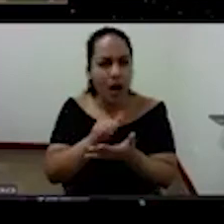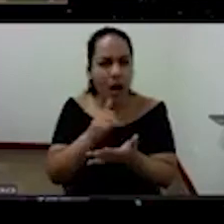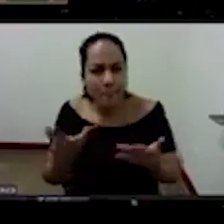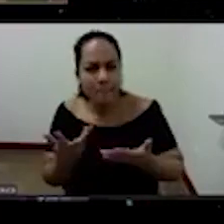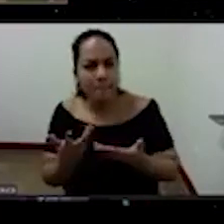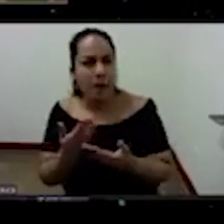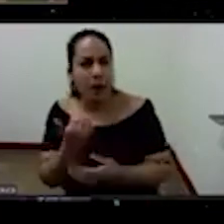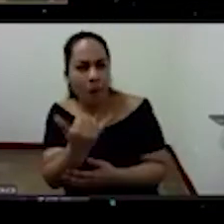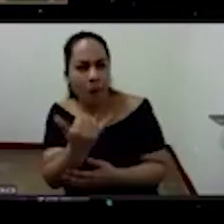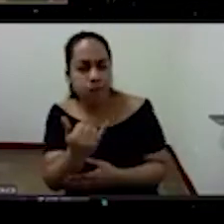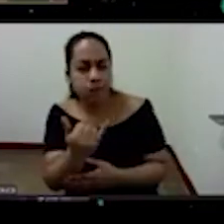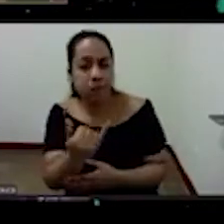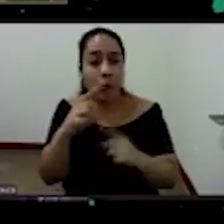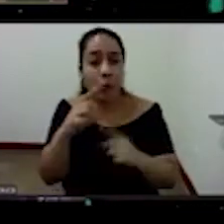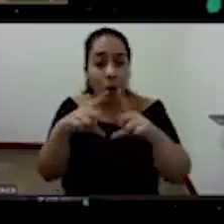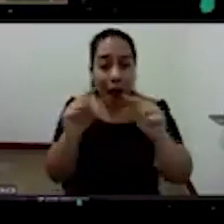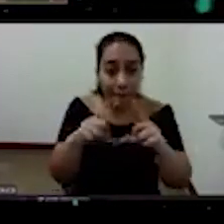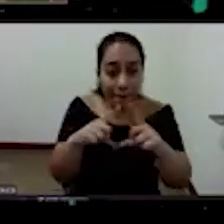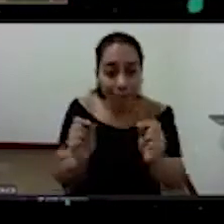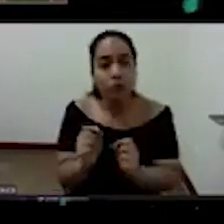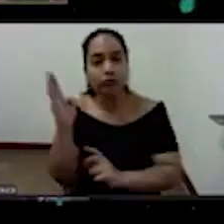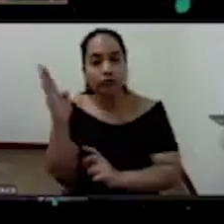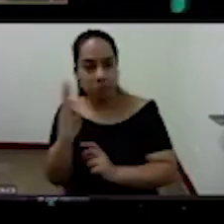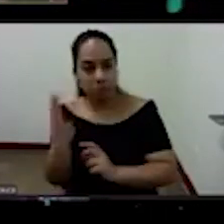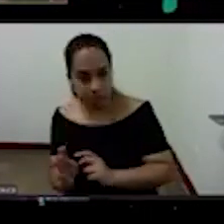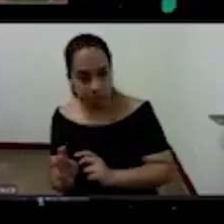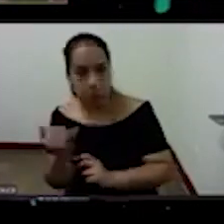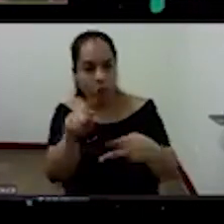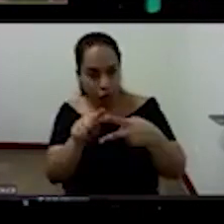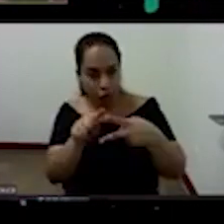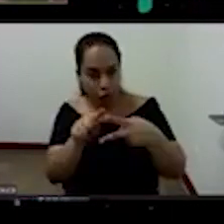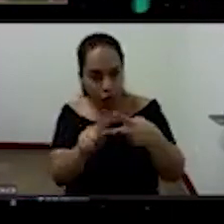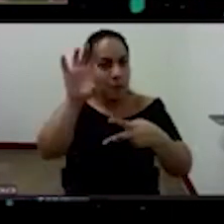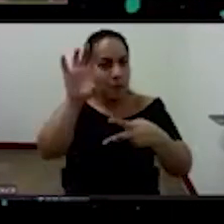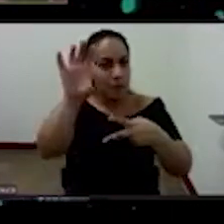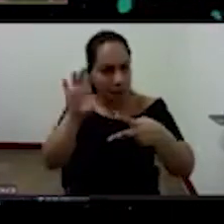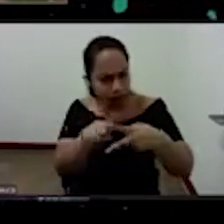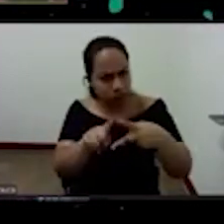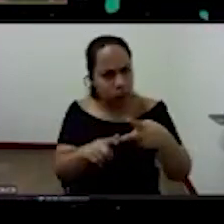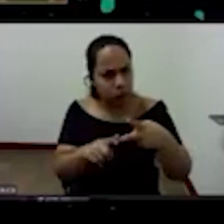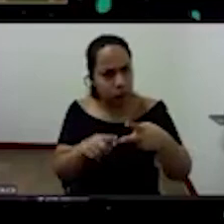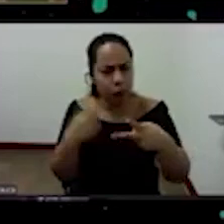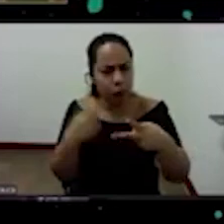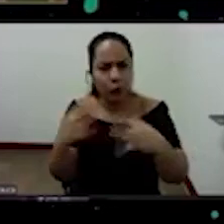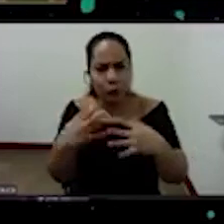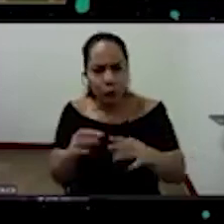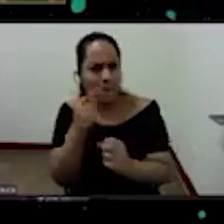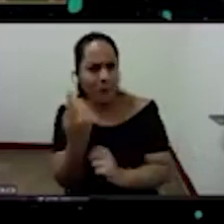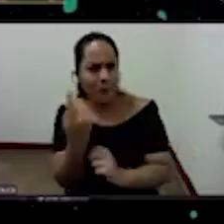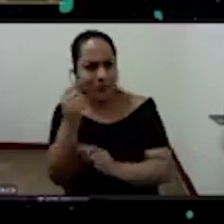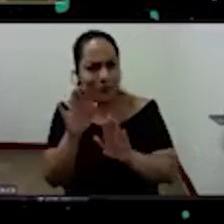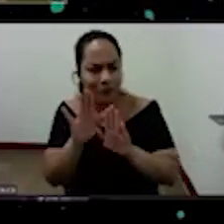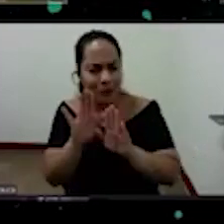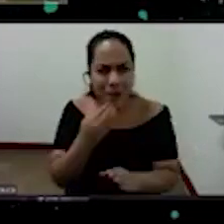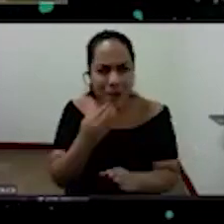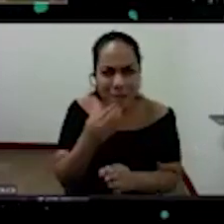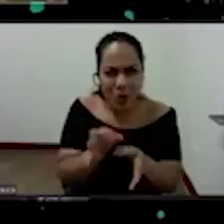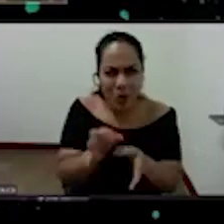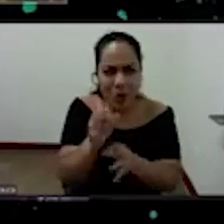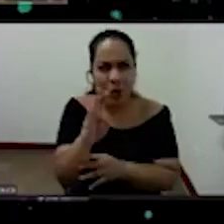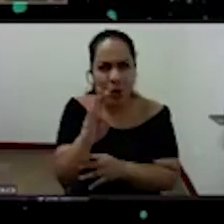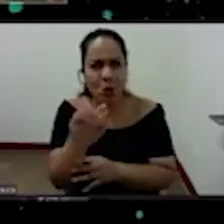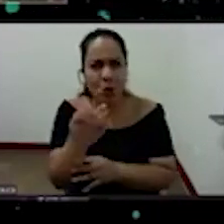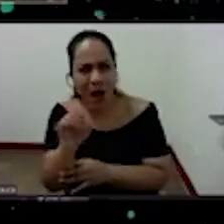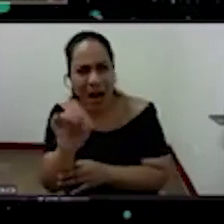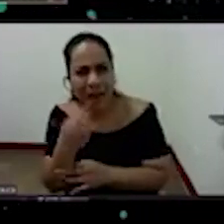Japón y Brasil son muy distantes desde todos los puntos de vista pero similmente Guattari iba